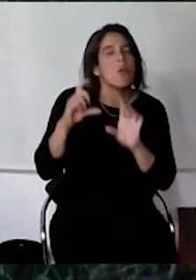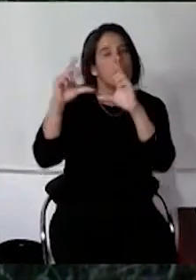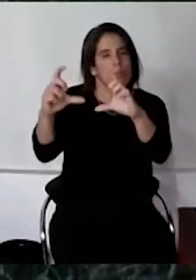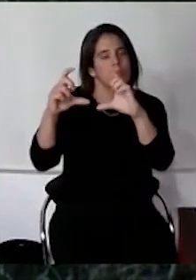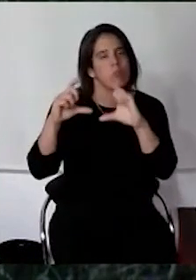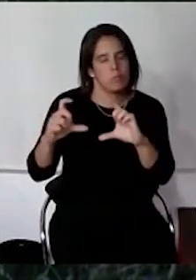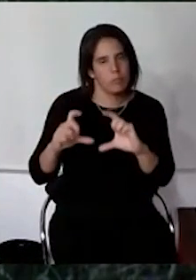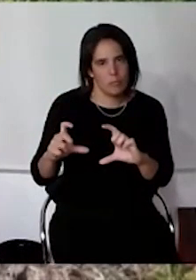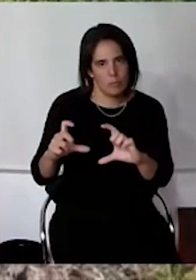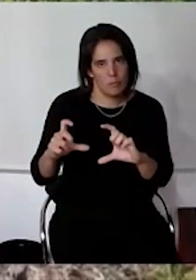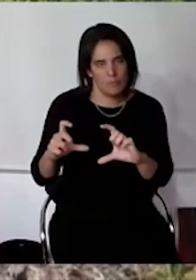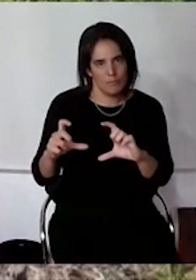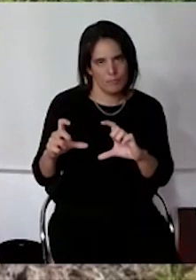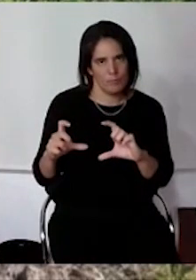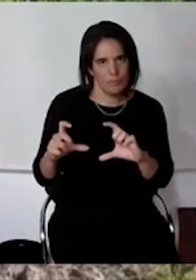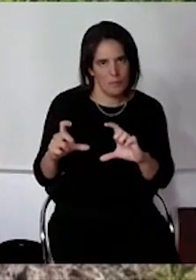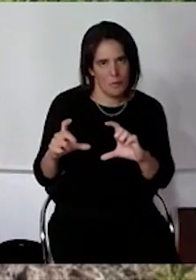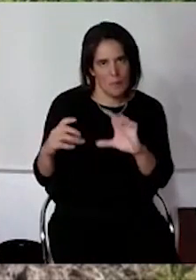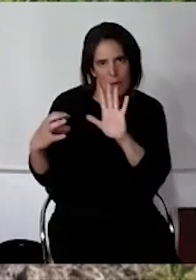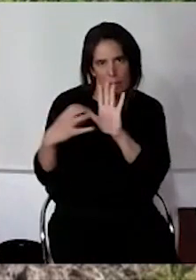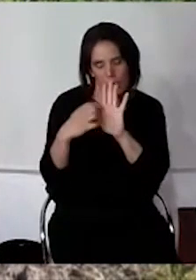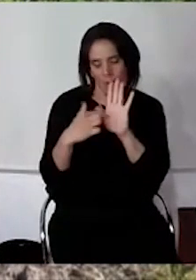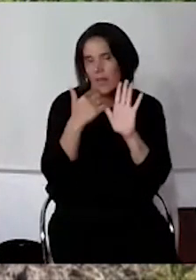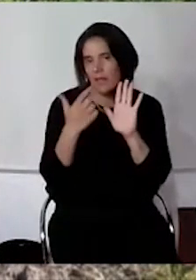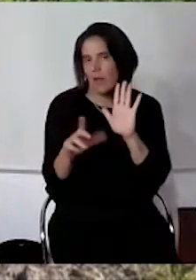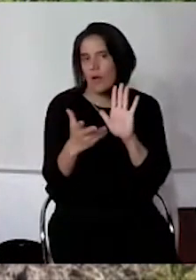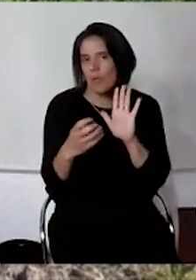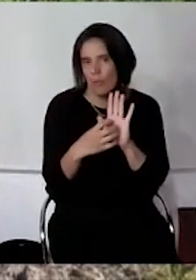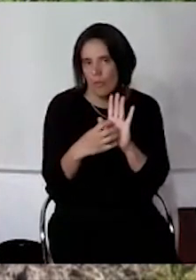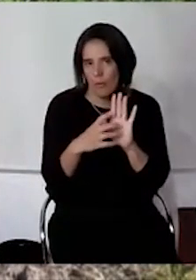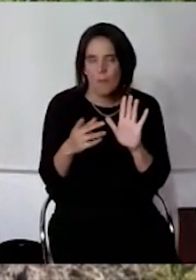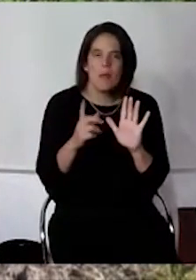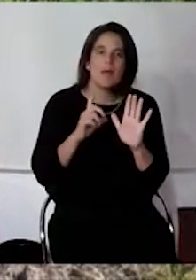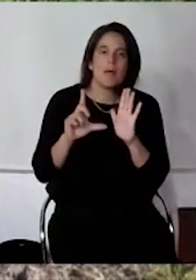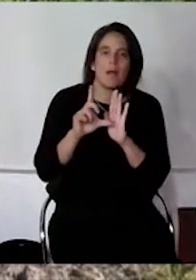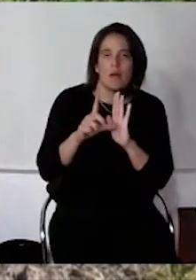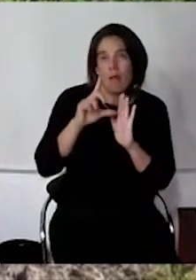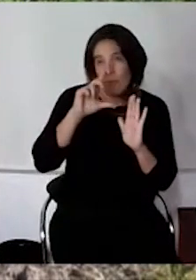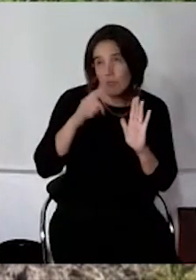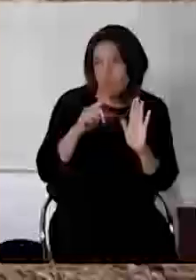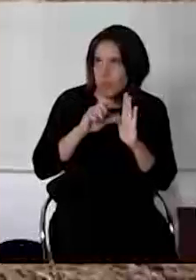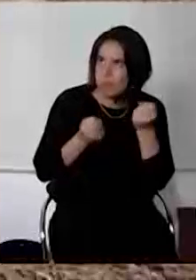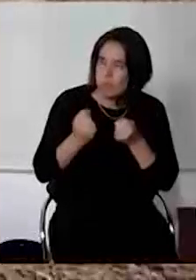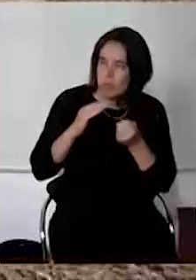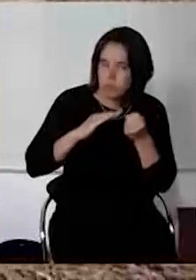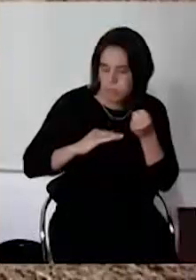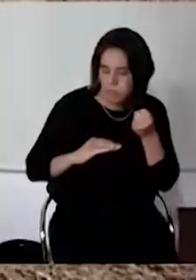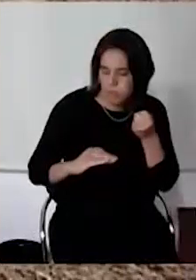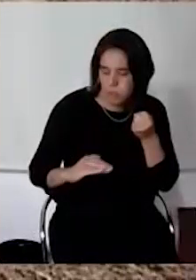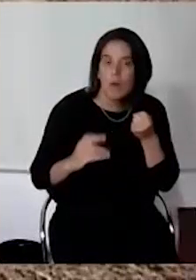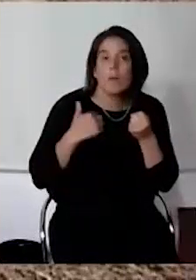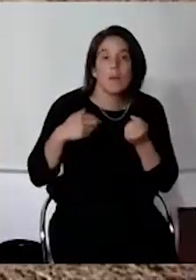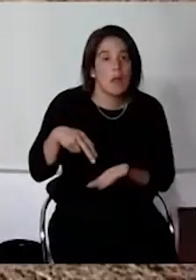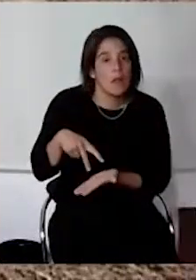señalización de tránsito para que se baje la velocidad de los autos y para que el peatón